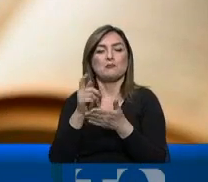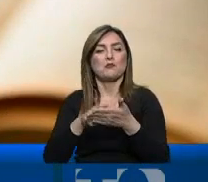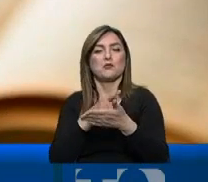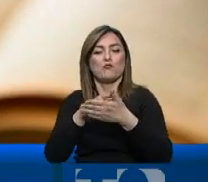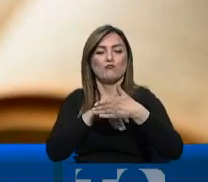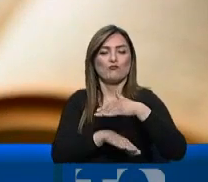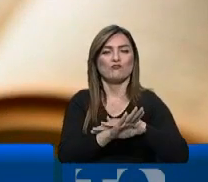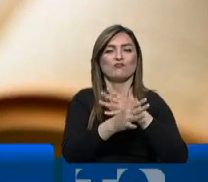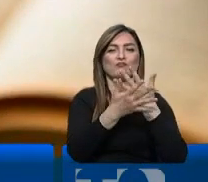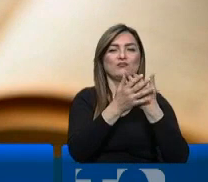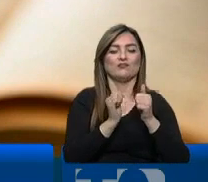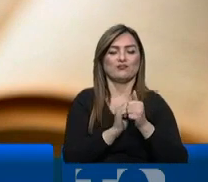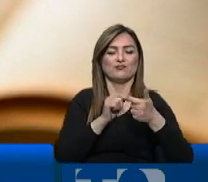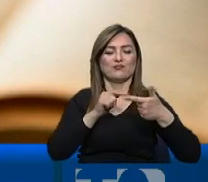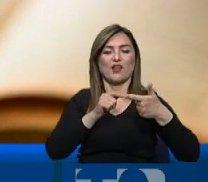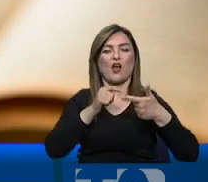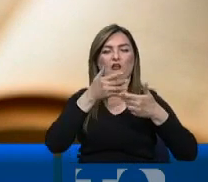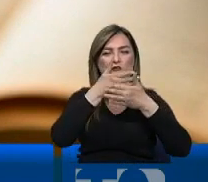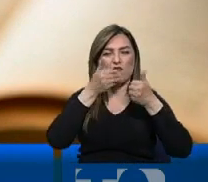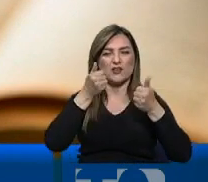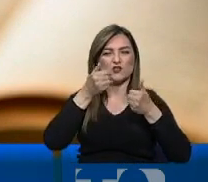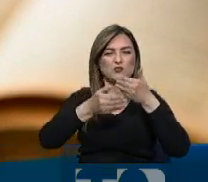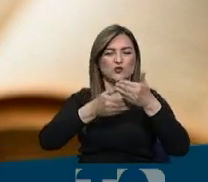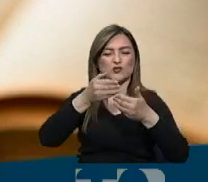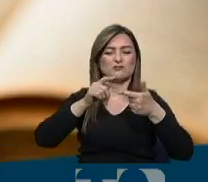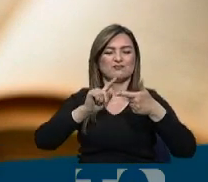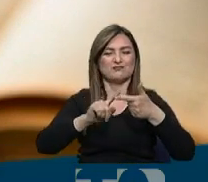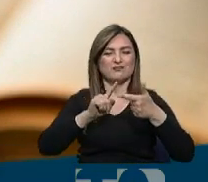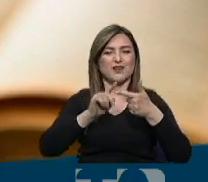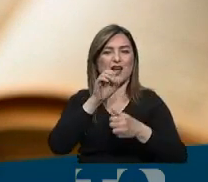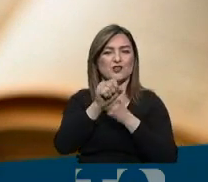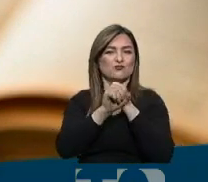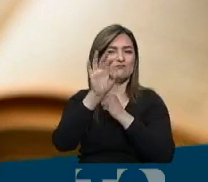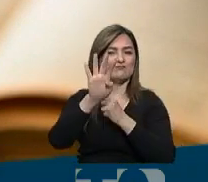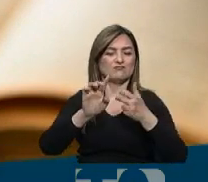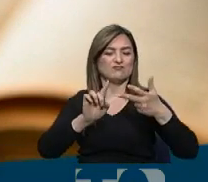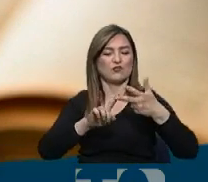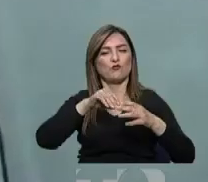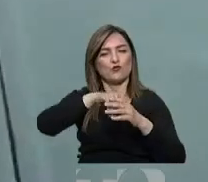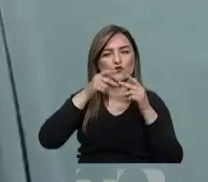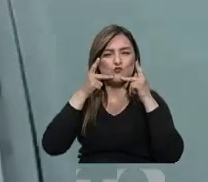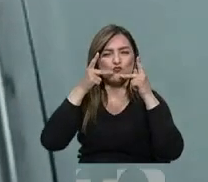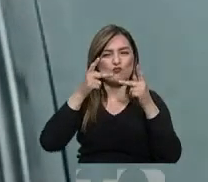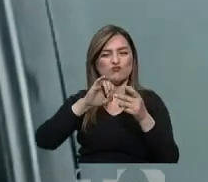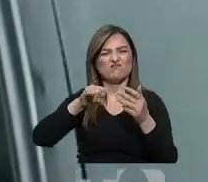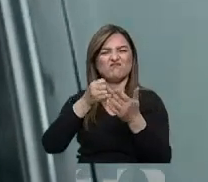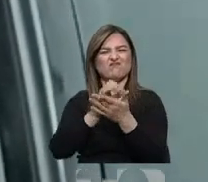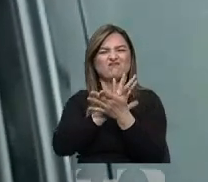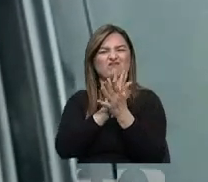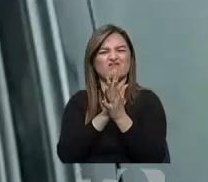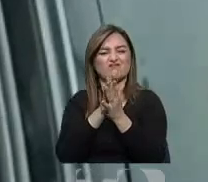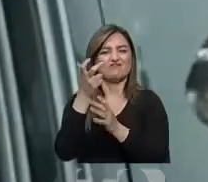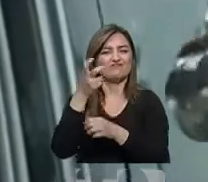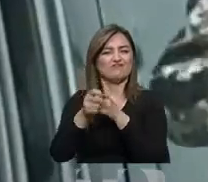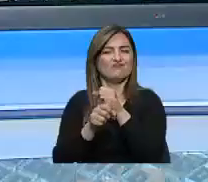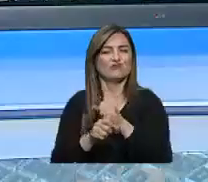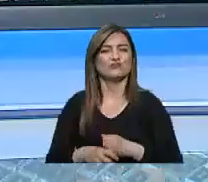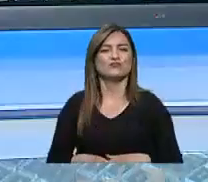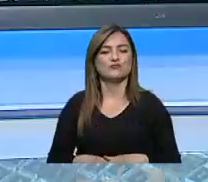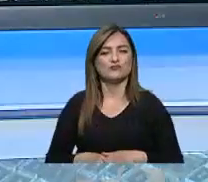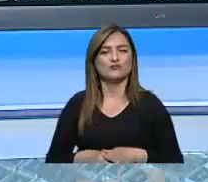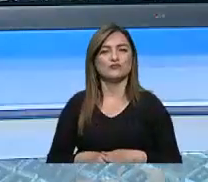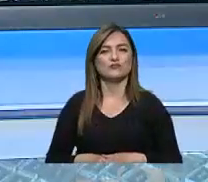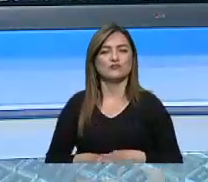procesal de cuatro años y por peculado de 13 años de prisión. Dayana Monroy, 24 horas.